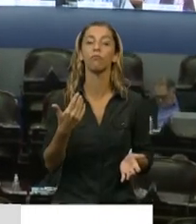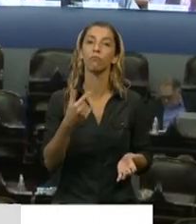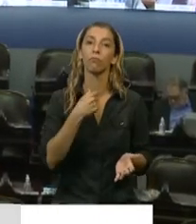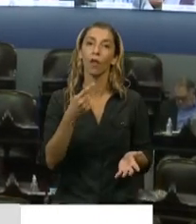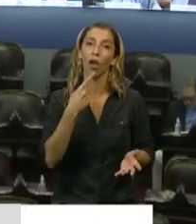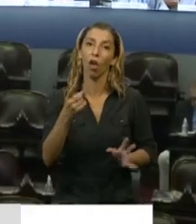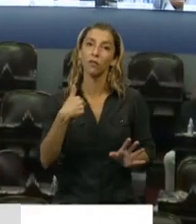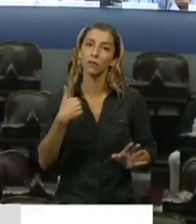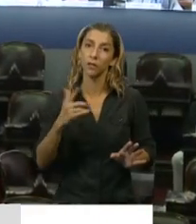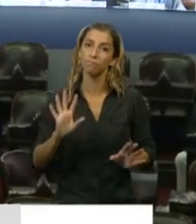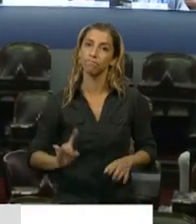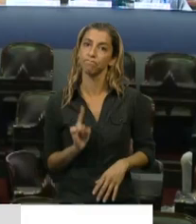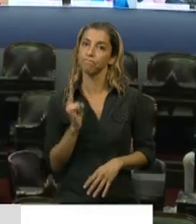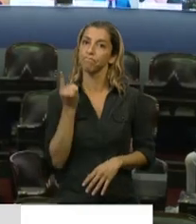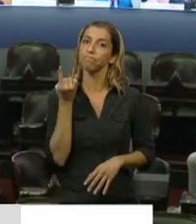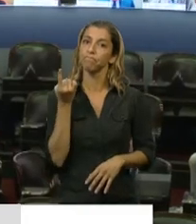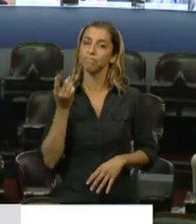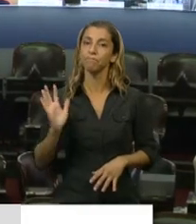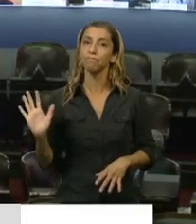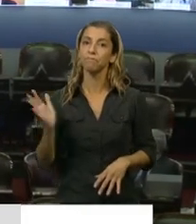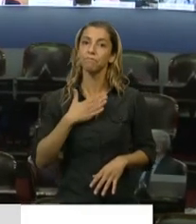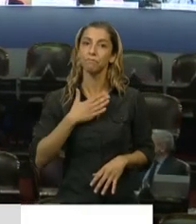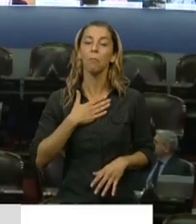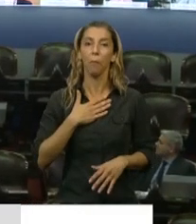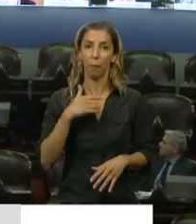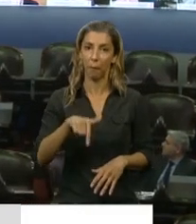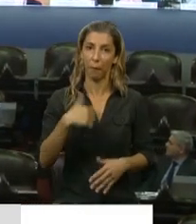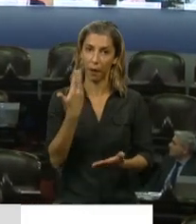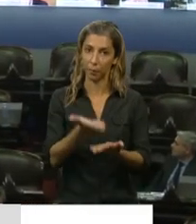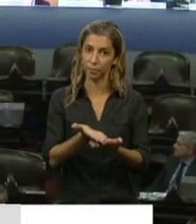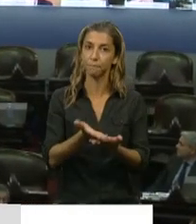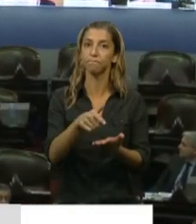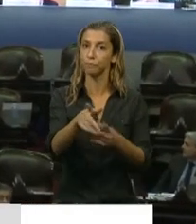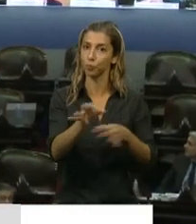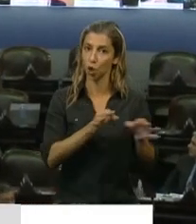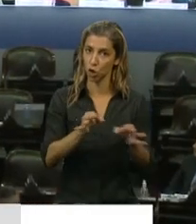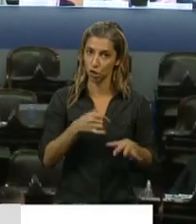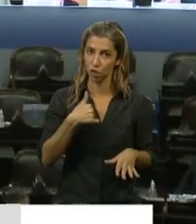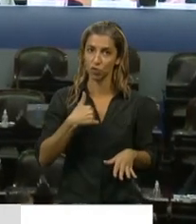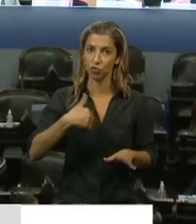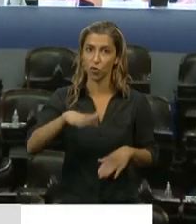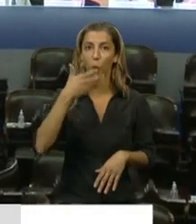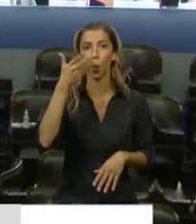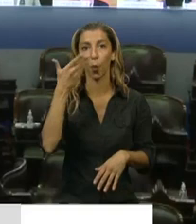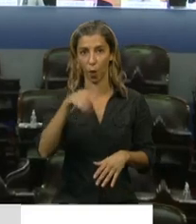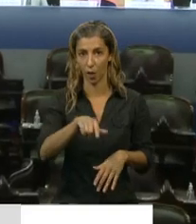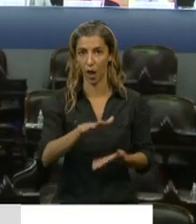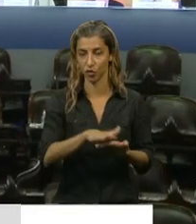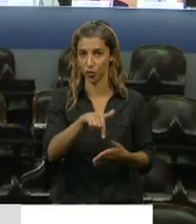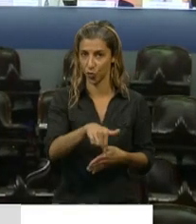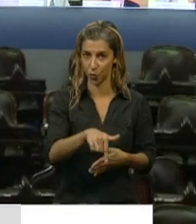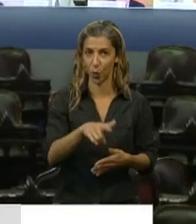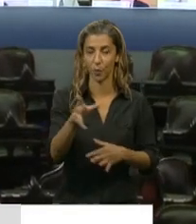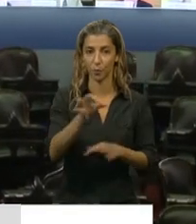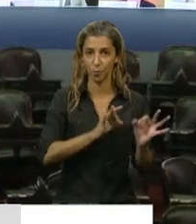ser quien va a presentar la consideración del primer proyecto de ley que vamos a tratar en el